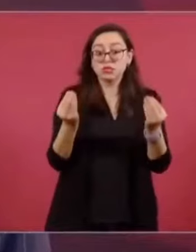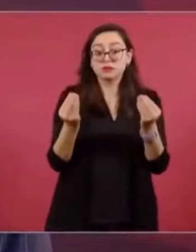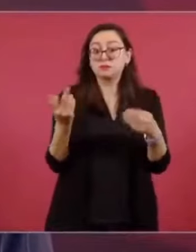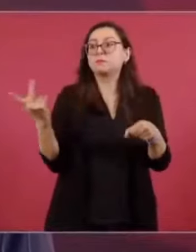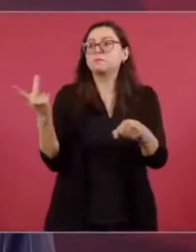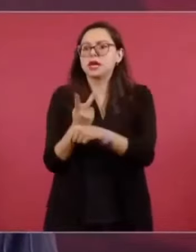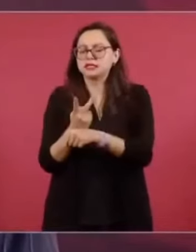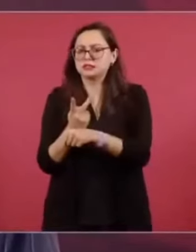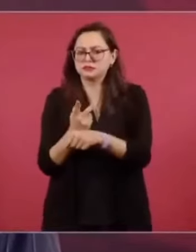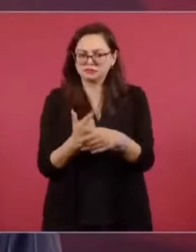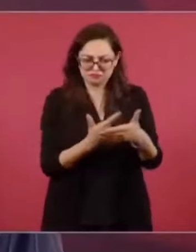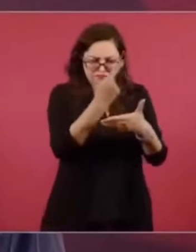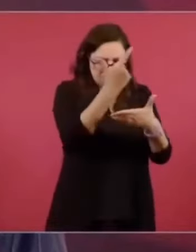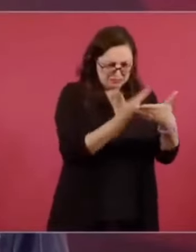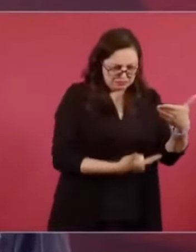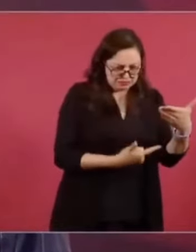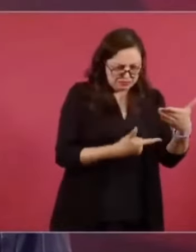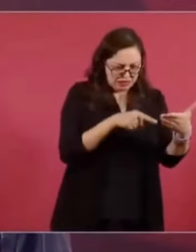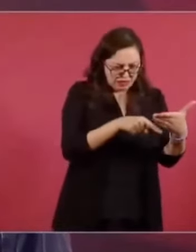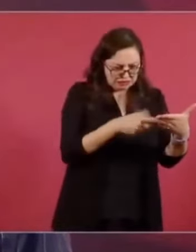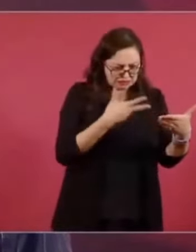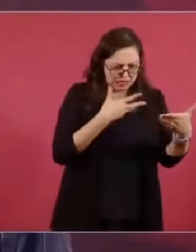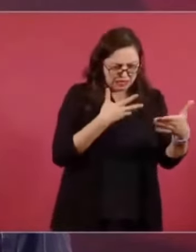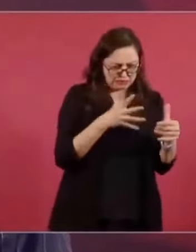como desaparecidas.